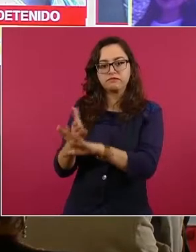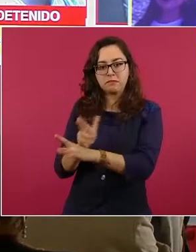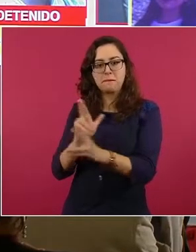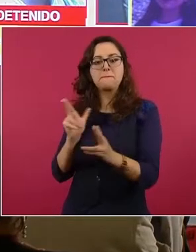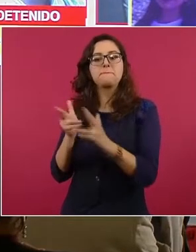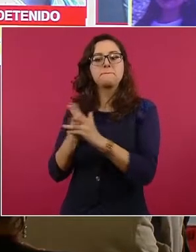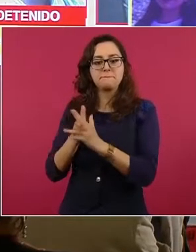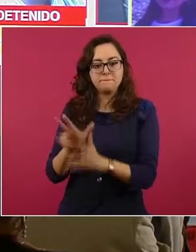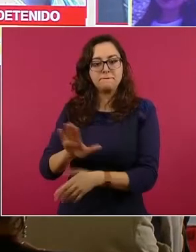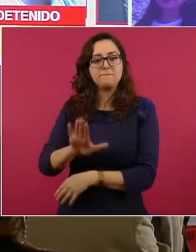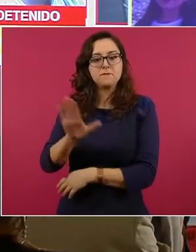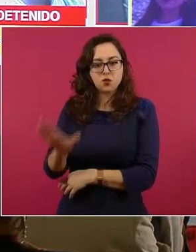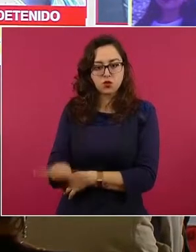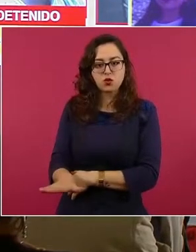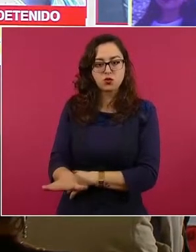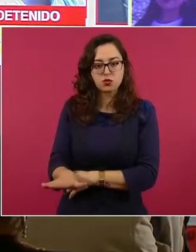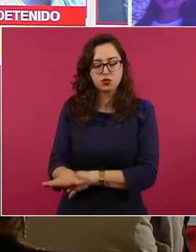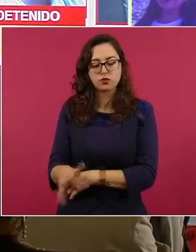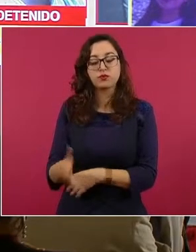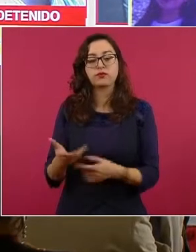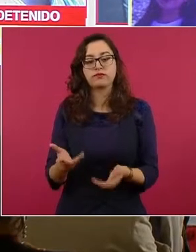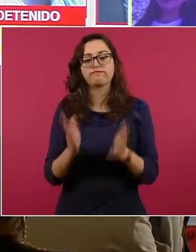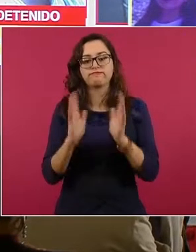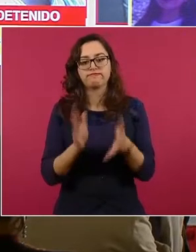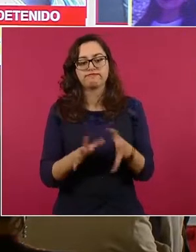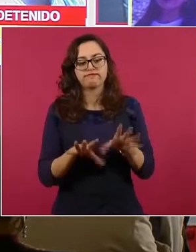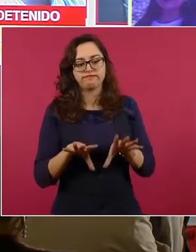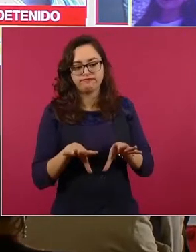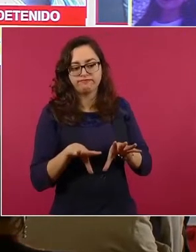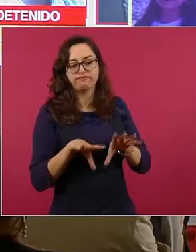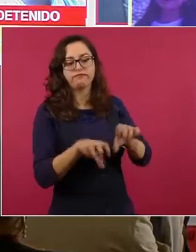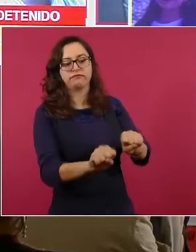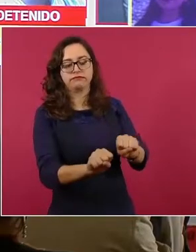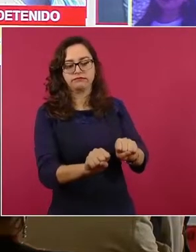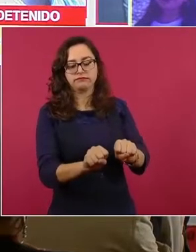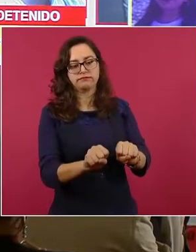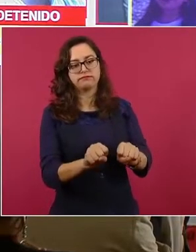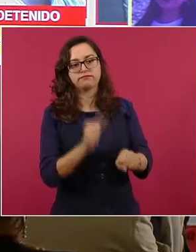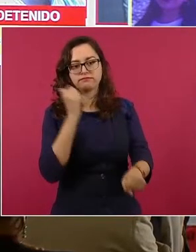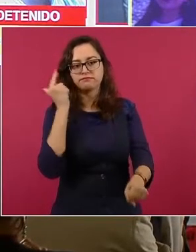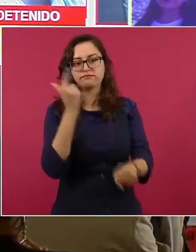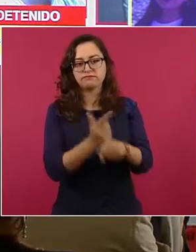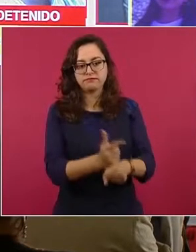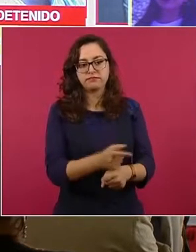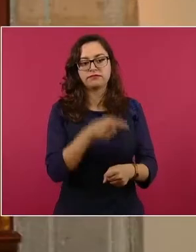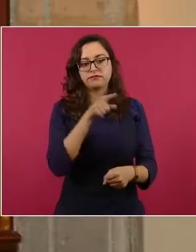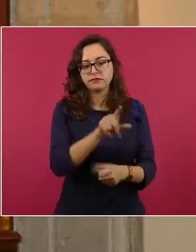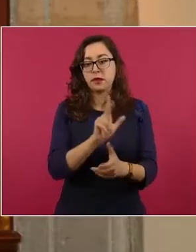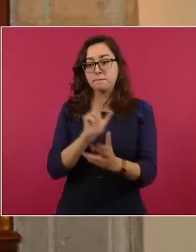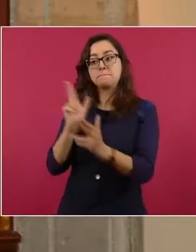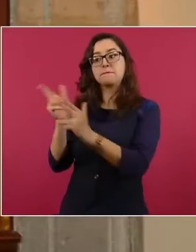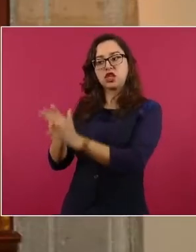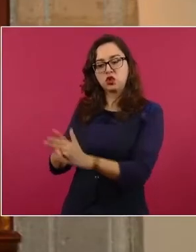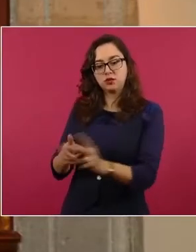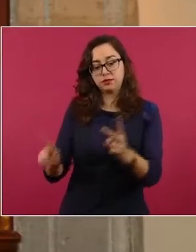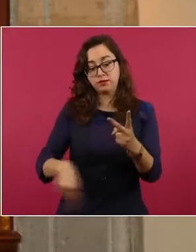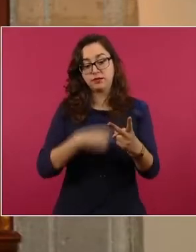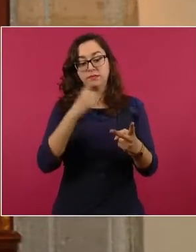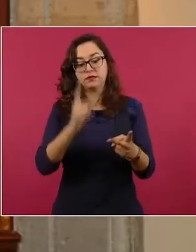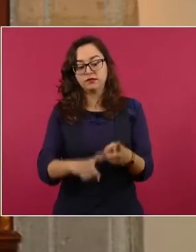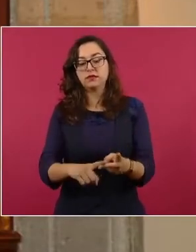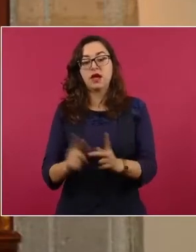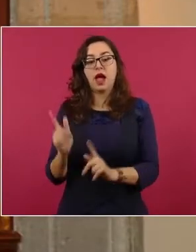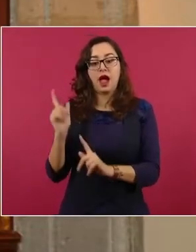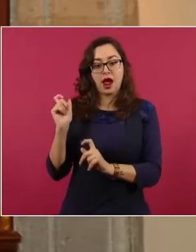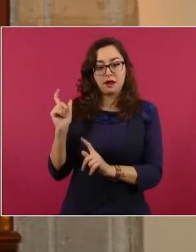se le detuvo a su vez por también delitos contra la salud y portación de arma de fuego. Ya está detenido